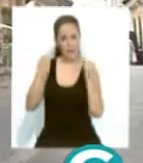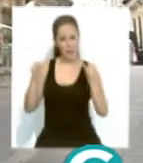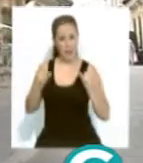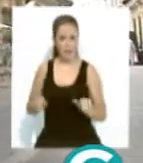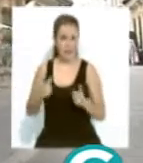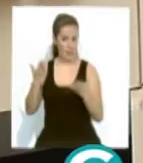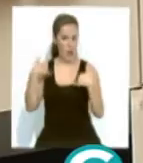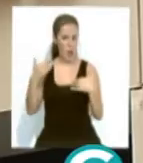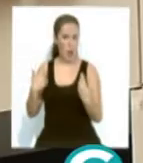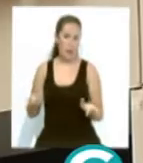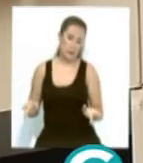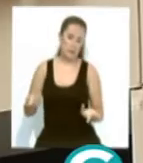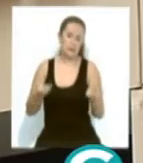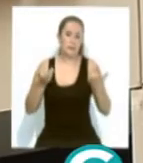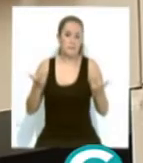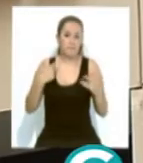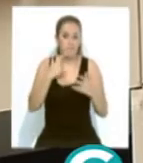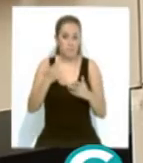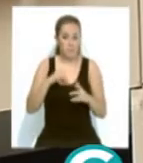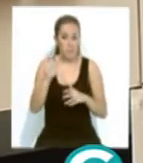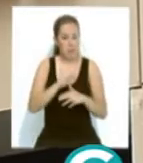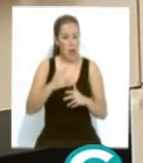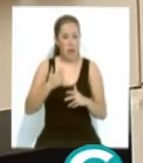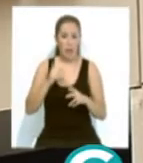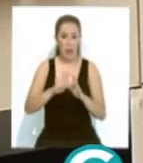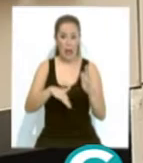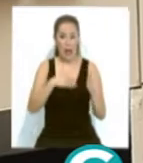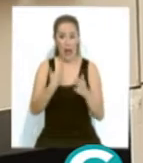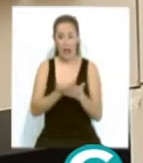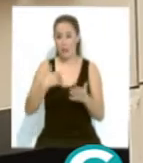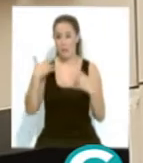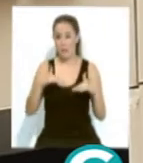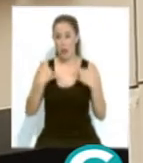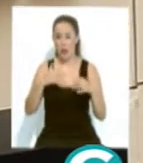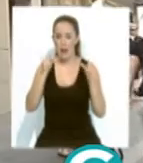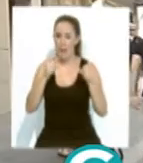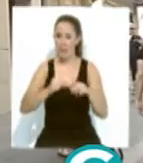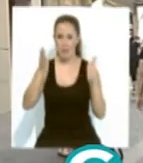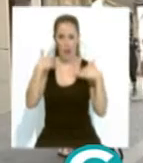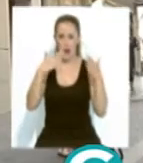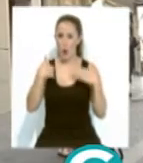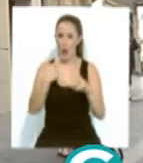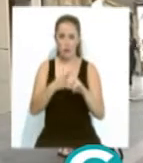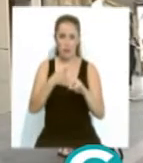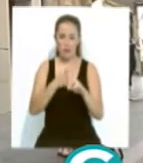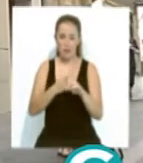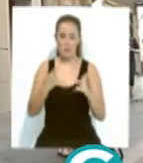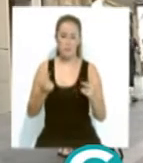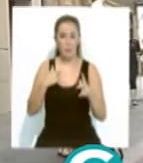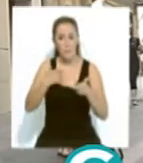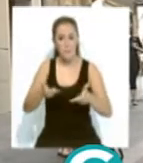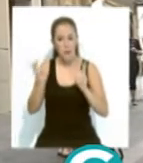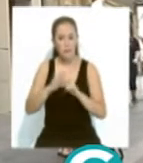permisos municipales pertinentes. Al parecer, hasta la mañana del miércoles carecía de la licencia de primera utilización, un